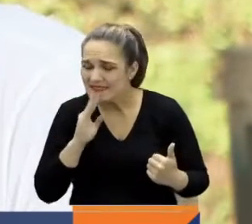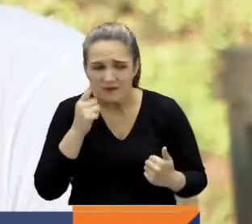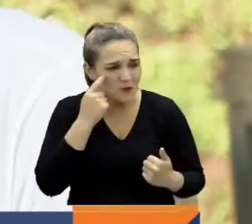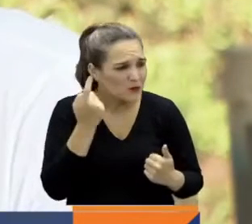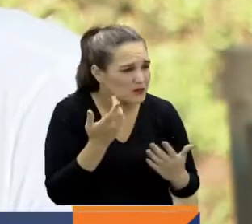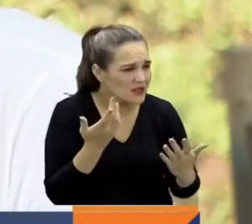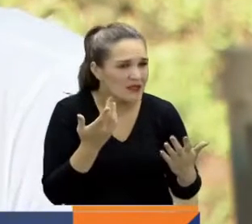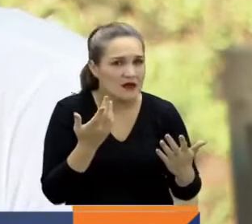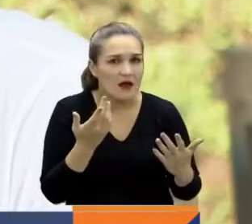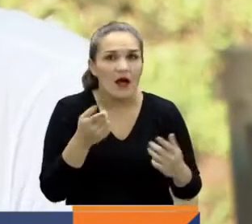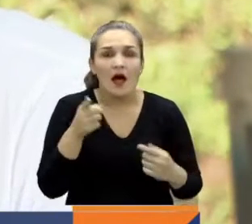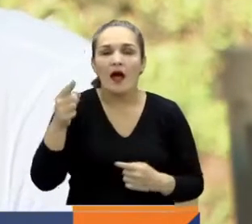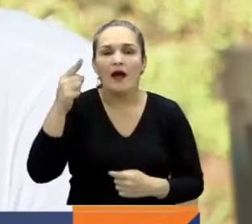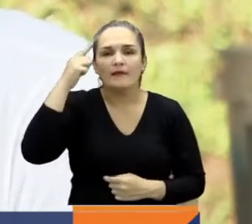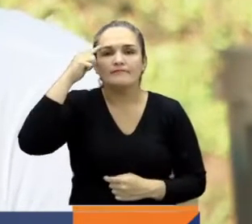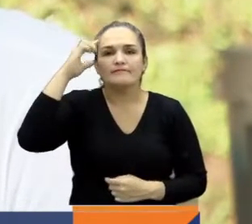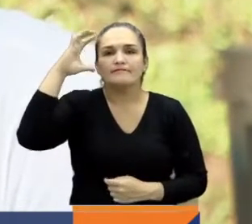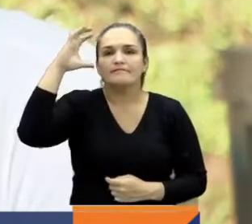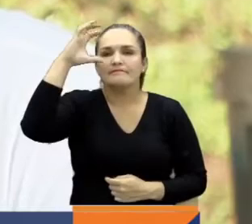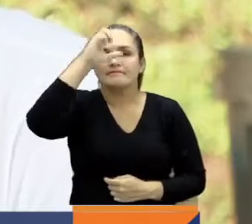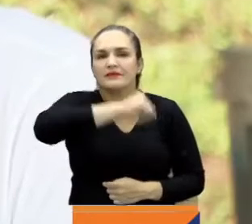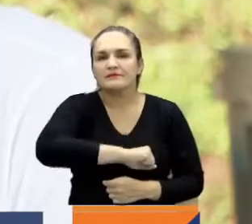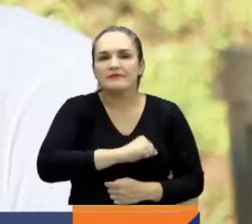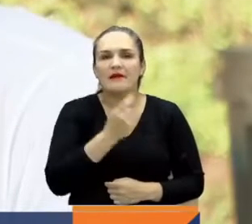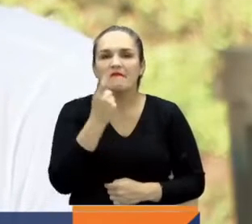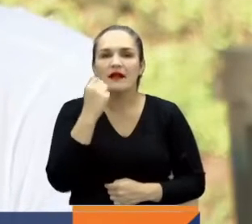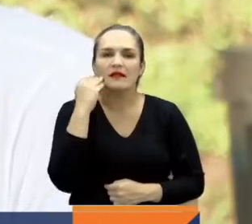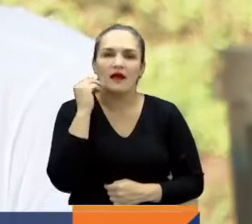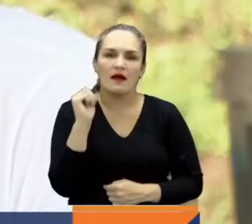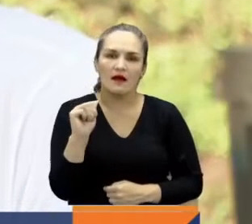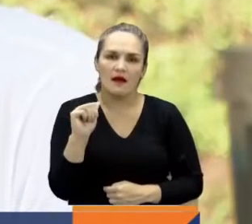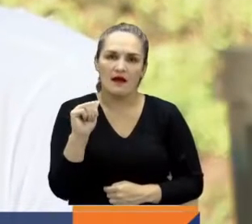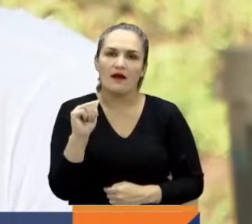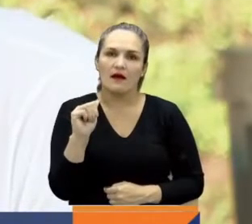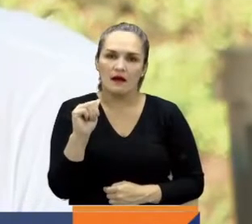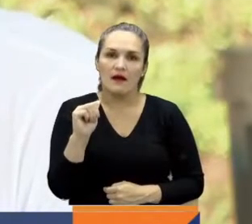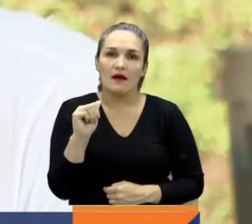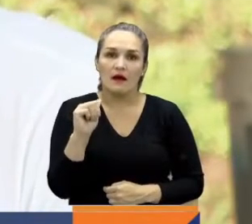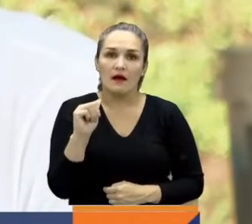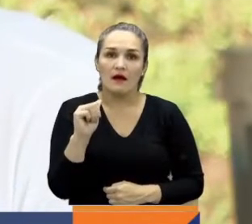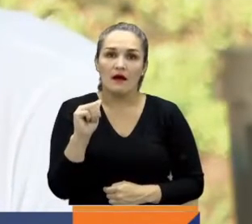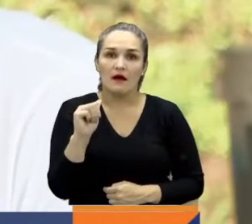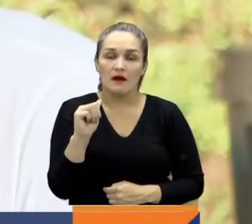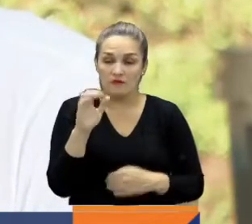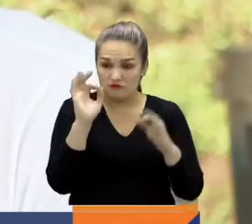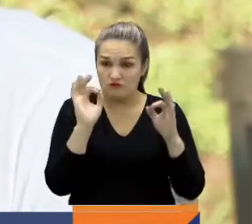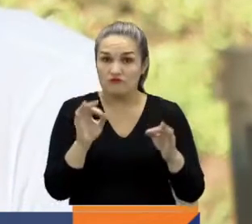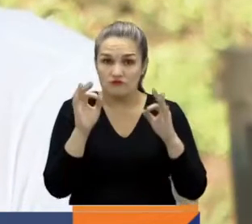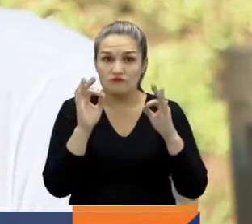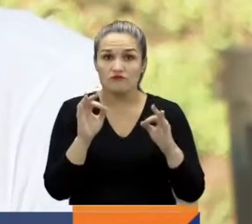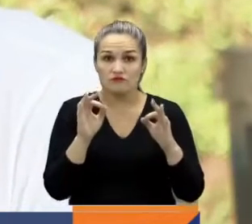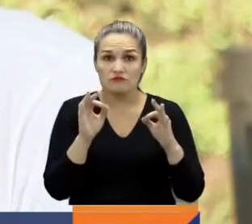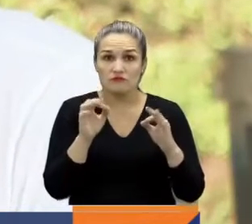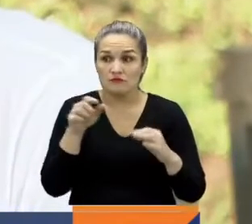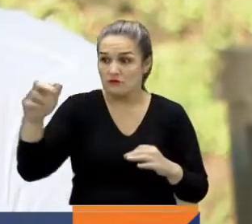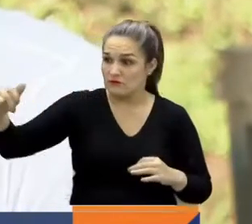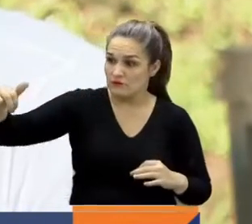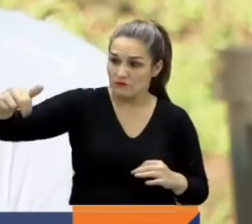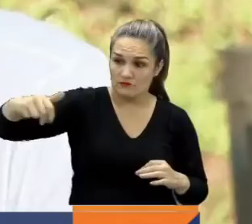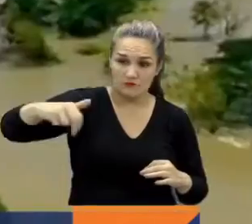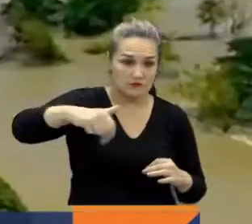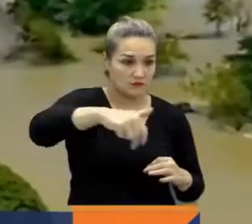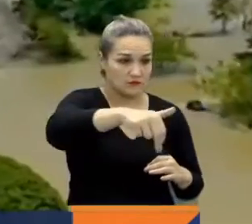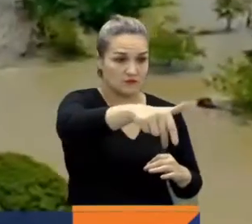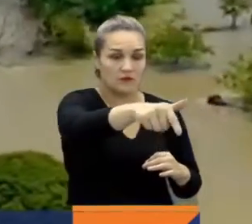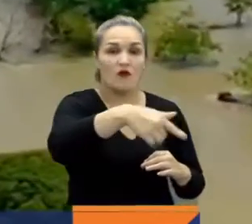yo en el momento caí en cuenta que me faltaba la niña, que yo la habíamos sacado de ver entrar al salón a guardar la cojita en la